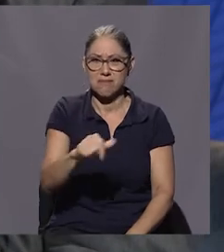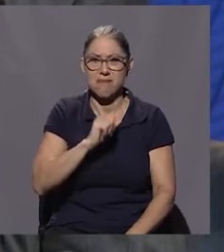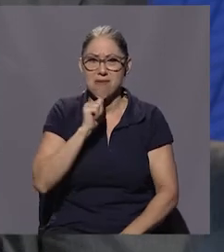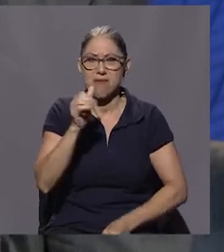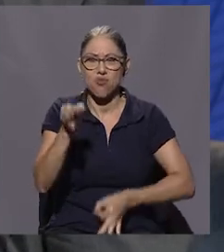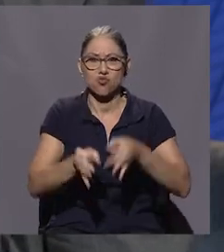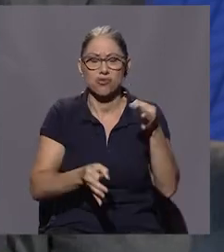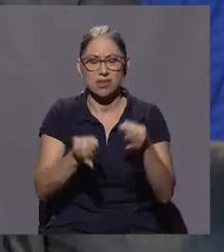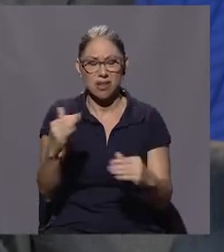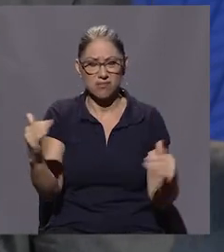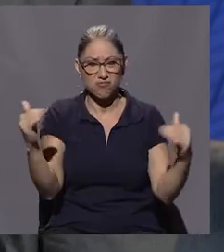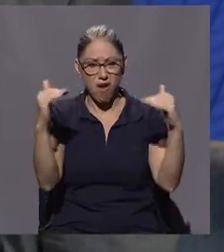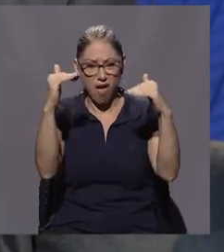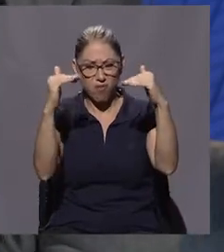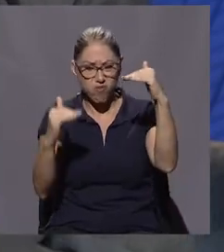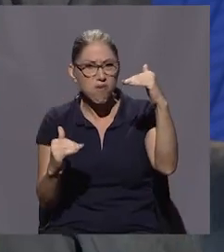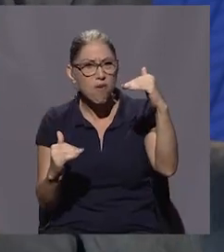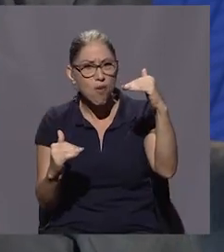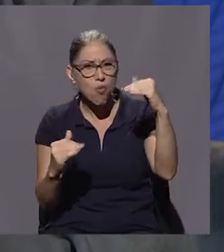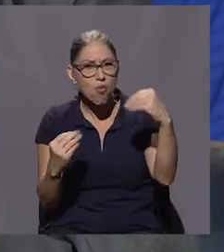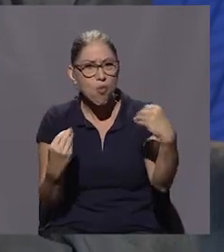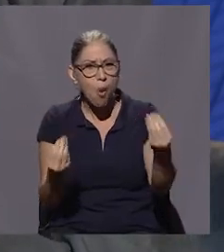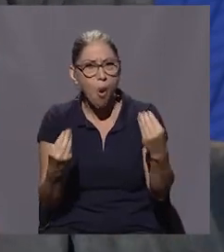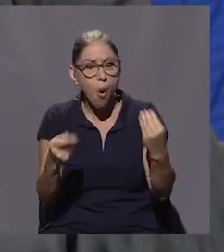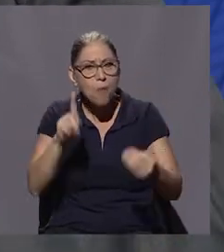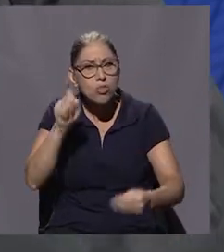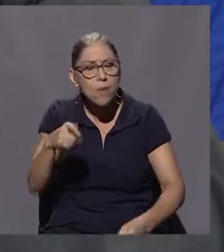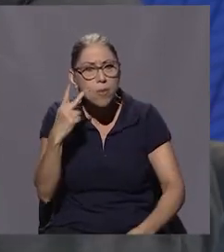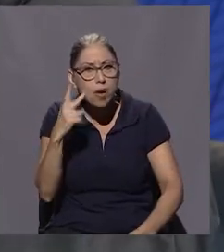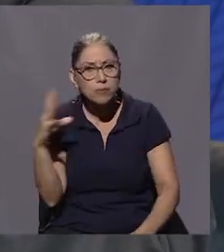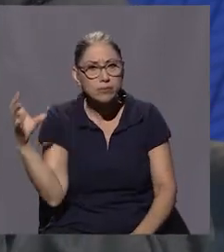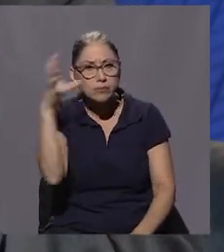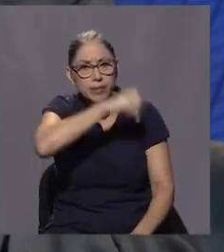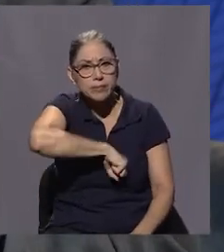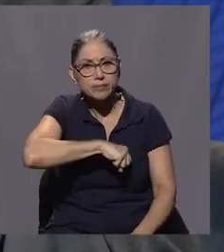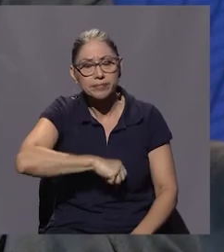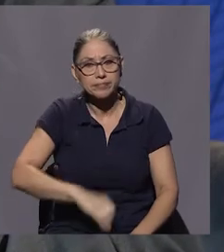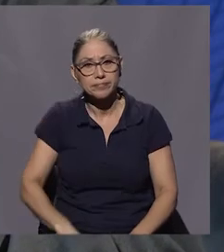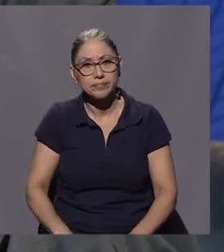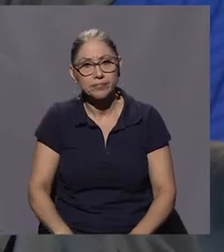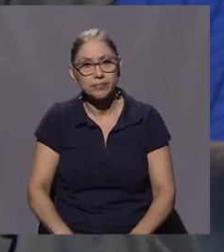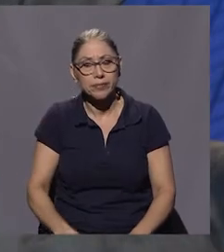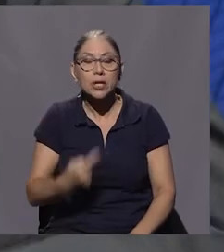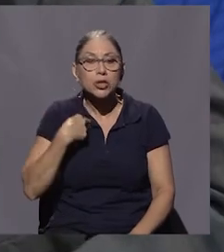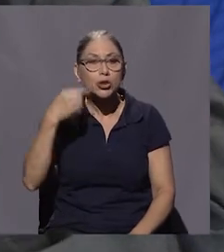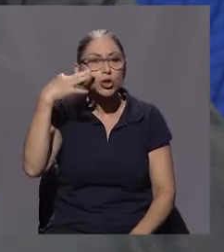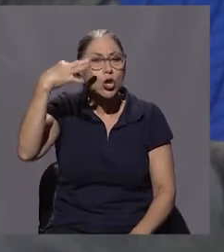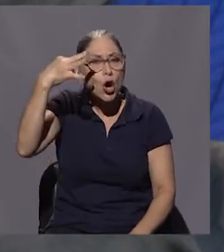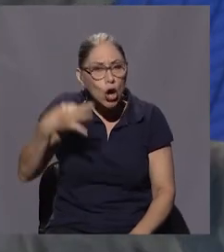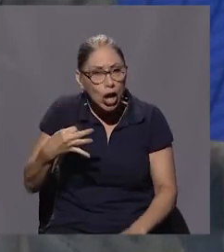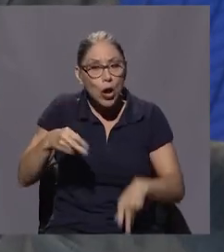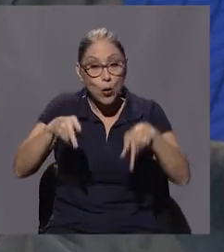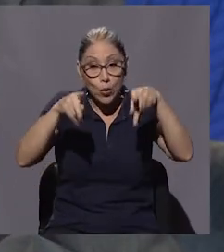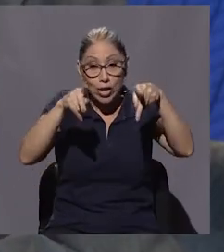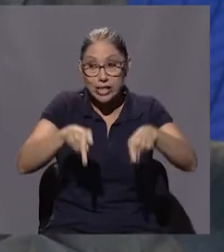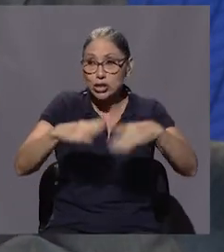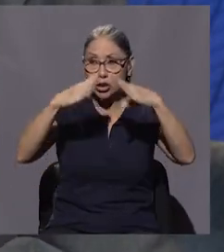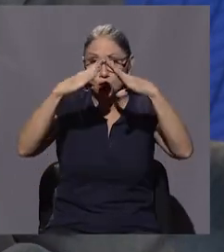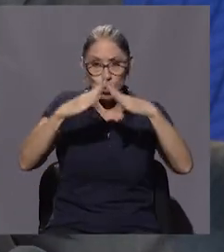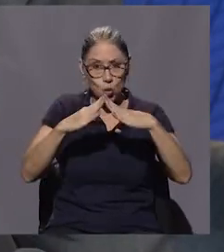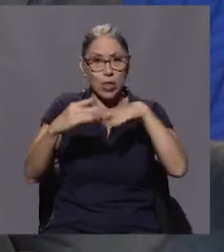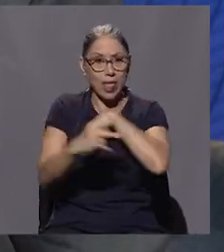Esas injusticias no pueden pasar inadvertidas. Y yo creo que es deber de un